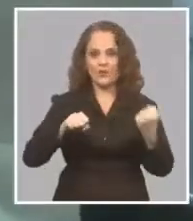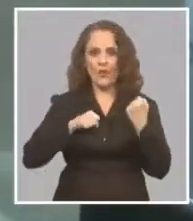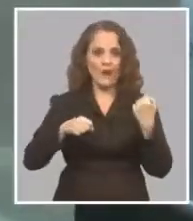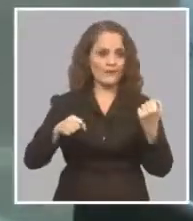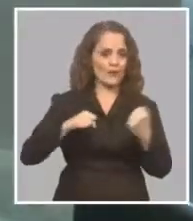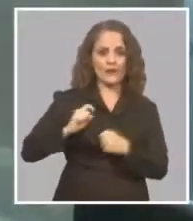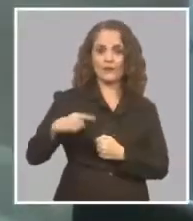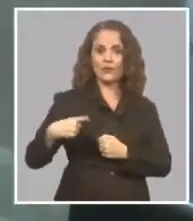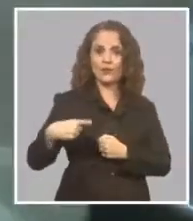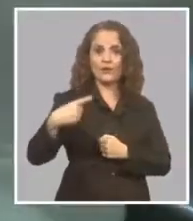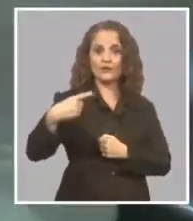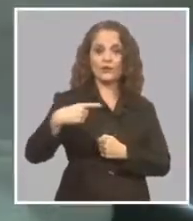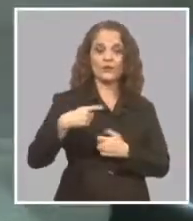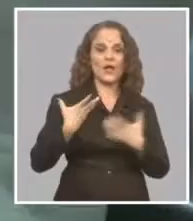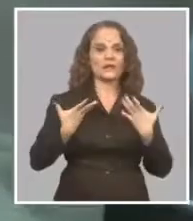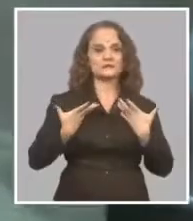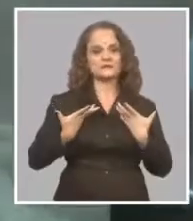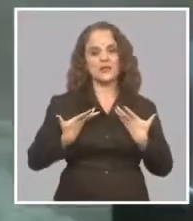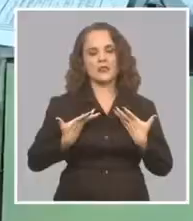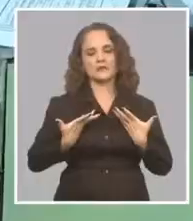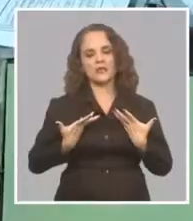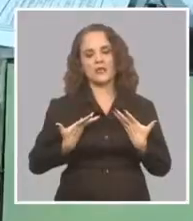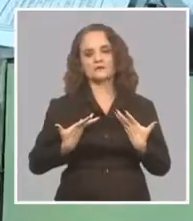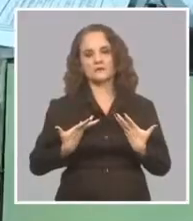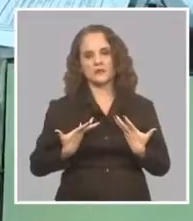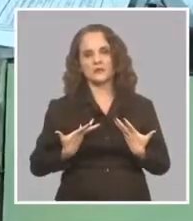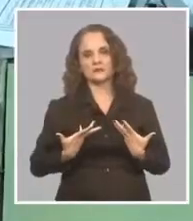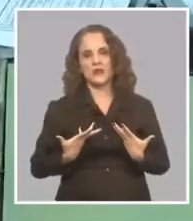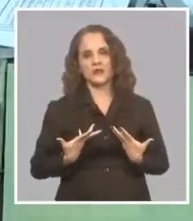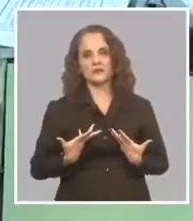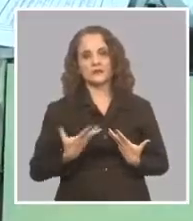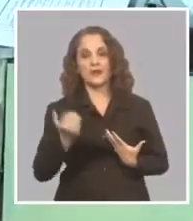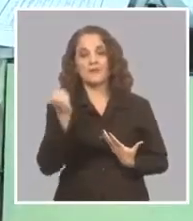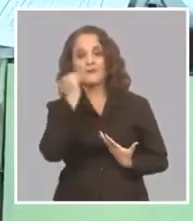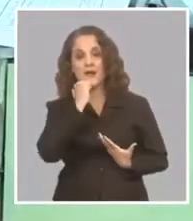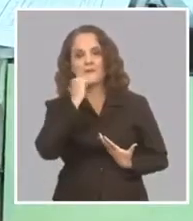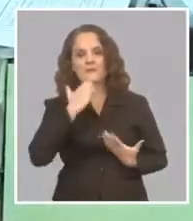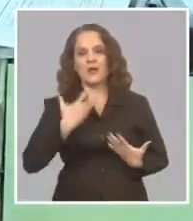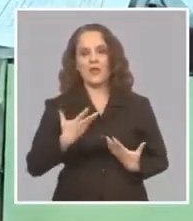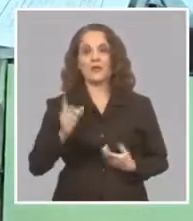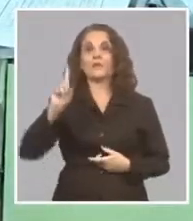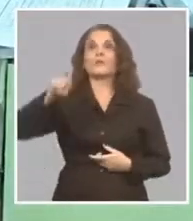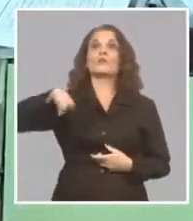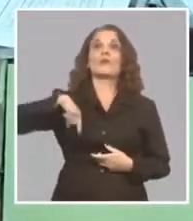cansancio ya Cuando tienes que venir A la guardia siguiente Todavía estás cansado